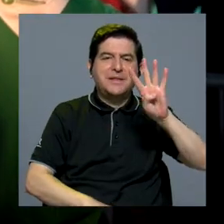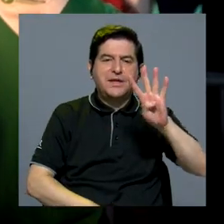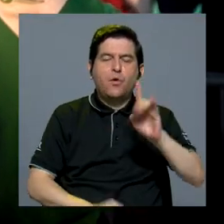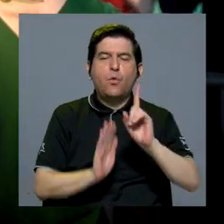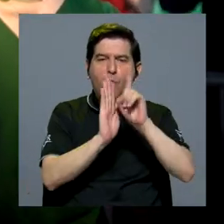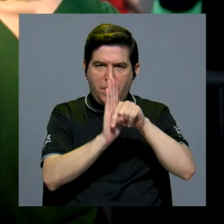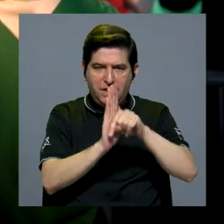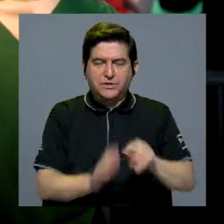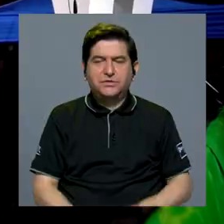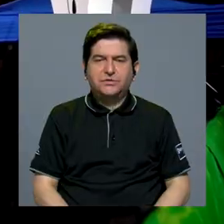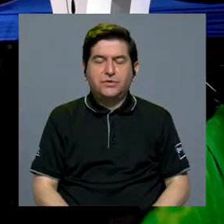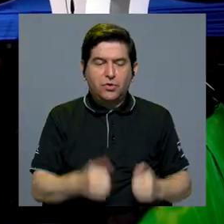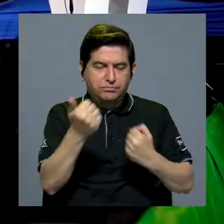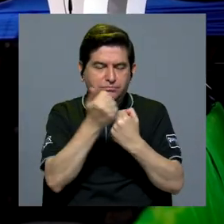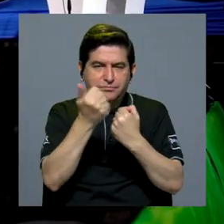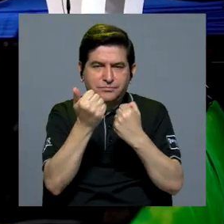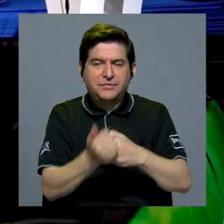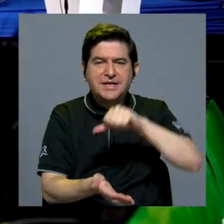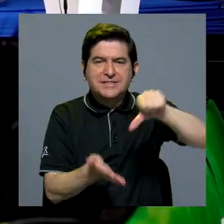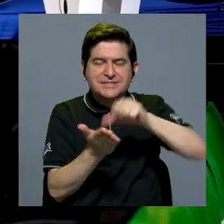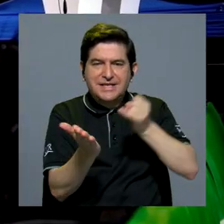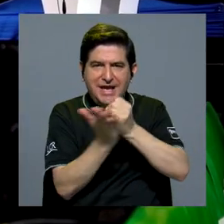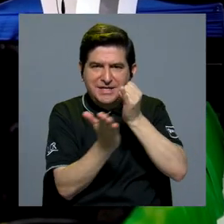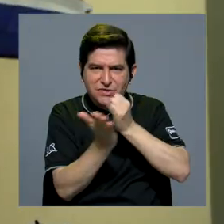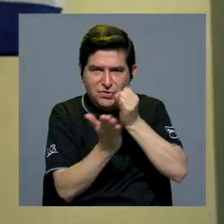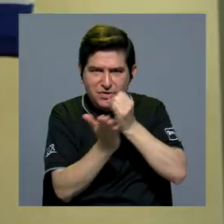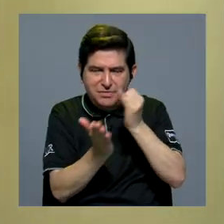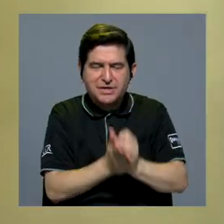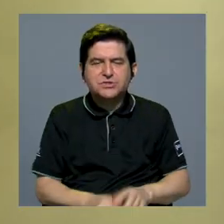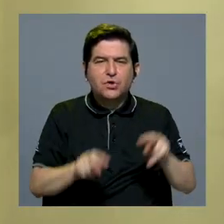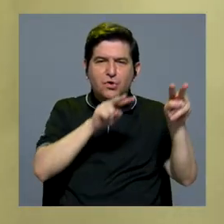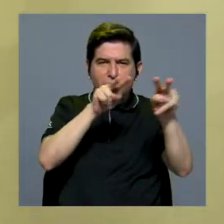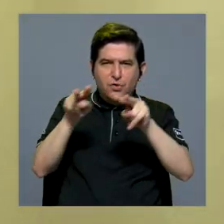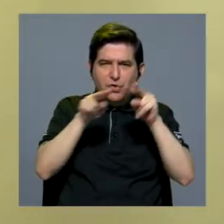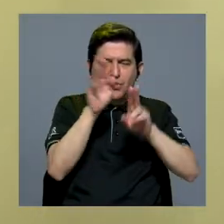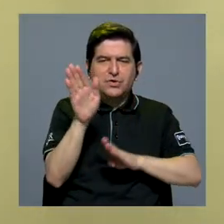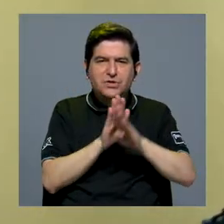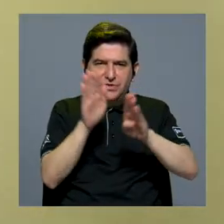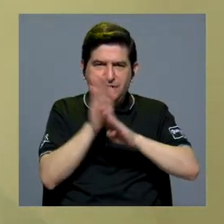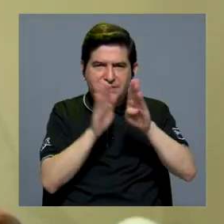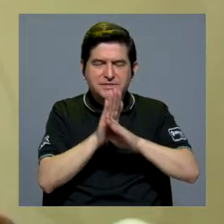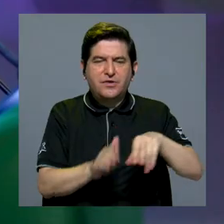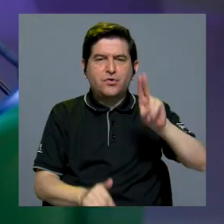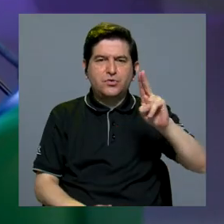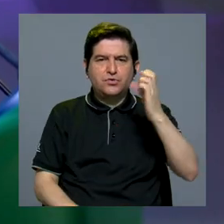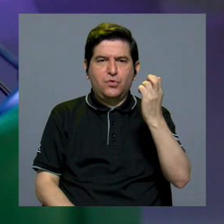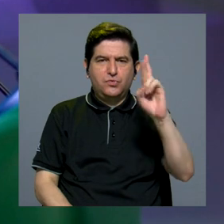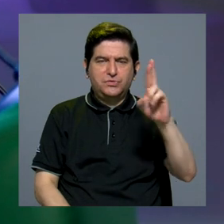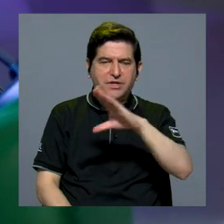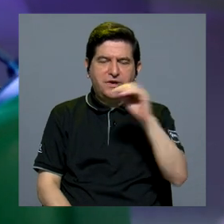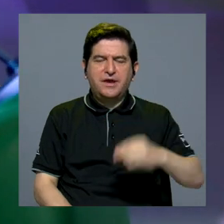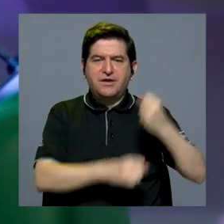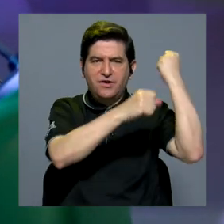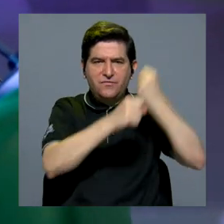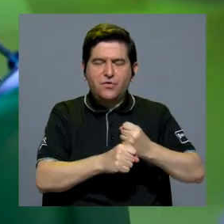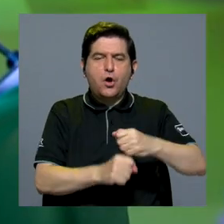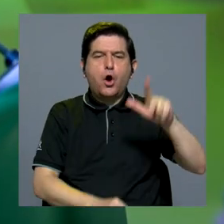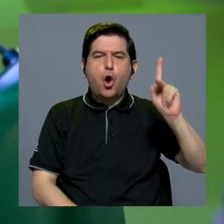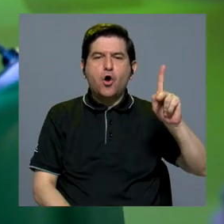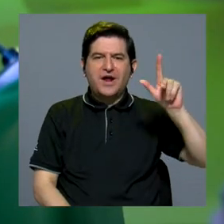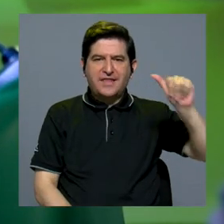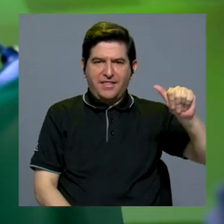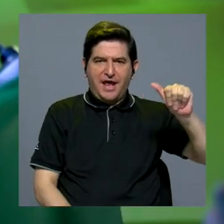minutos, fue auspiciado por el Centro de Investigación Observatorio del Desarrollo de la UCR y la Fundación